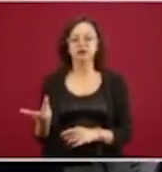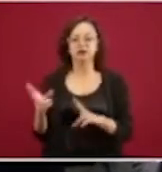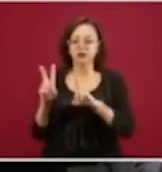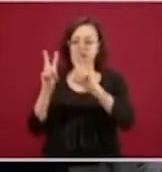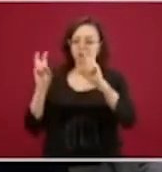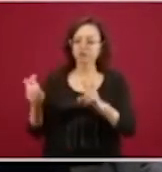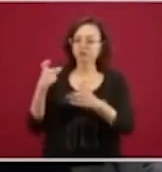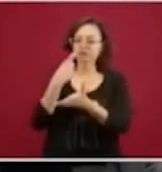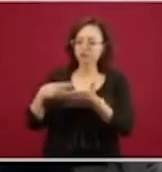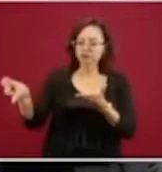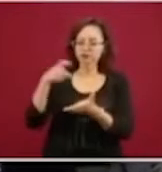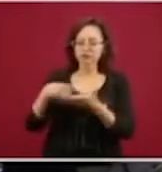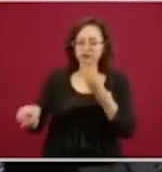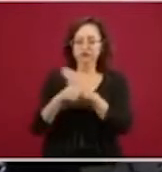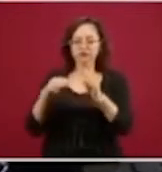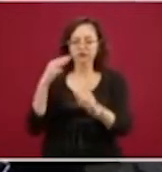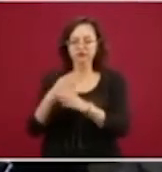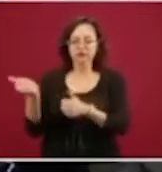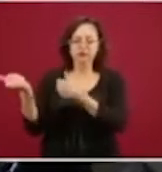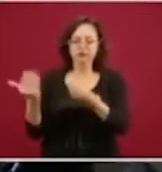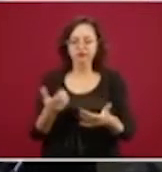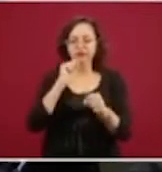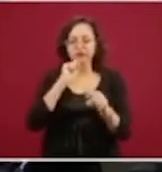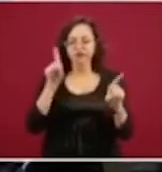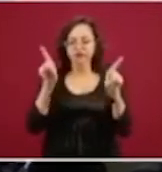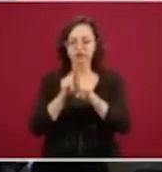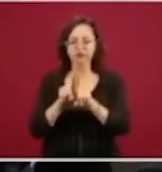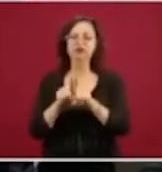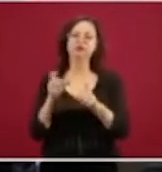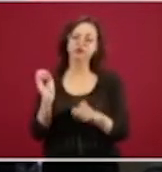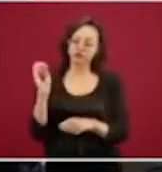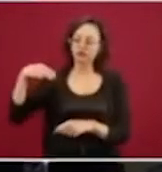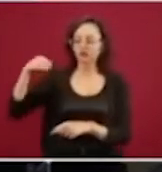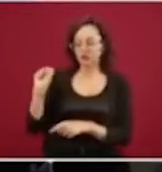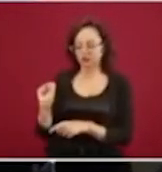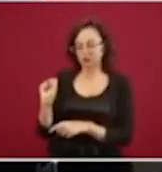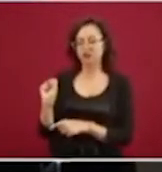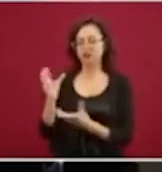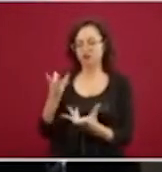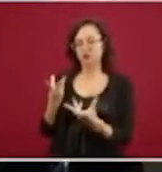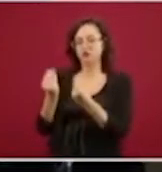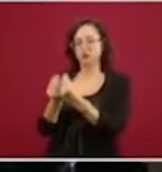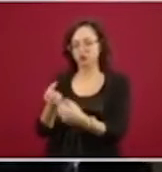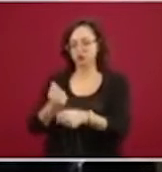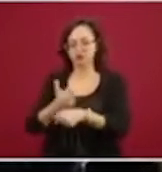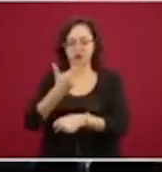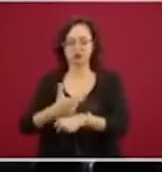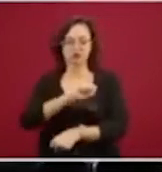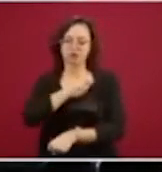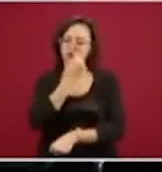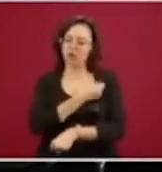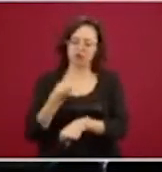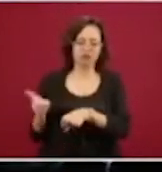temas de adquisición y, desde luego, la Organización Mundial de la Salud con la Secretaría de Salud es cotidiana.